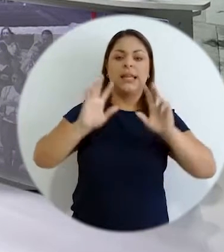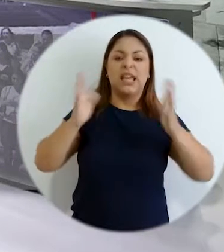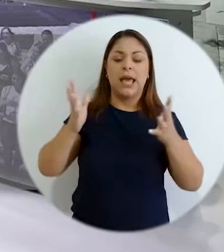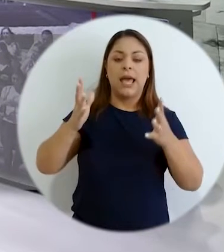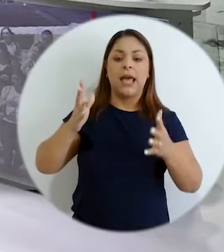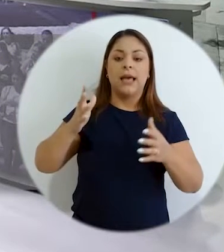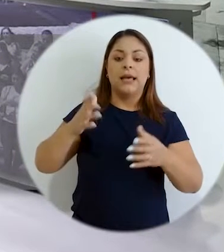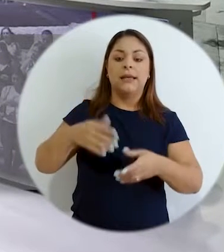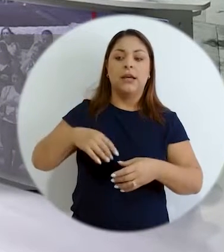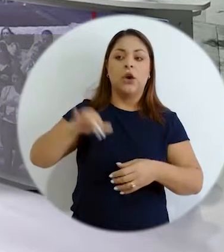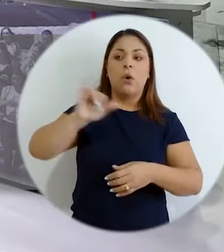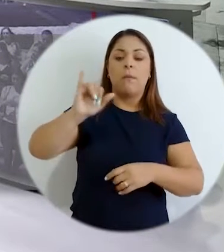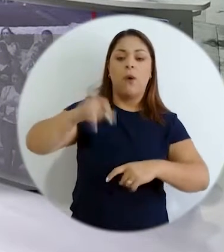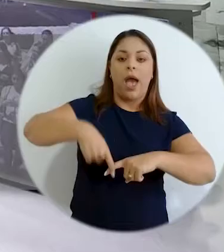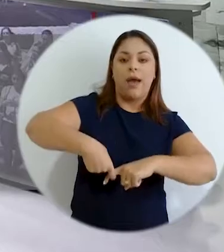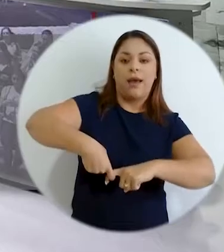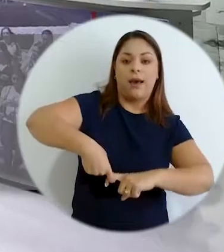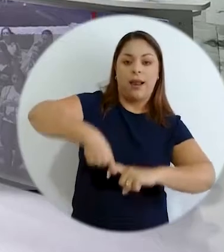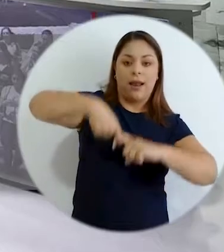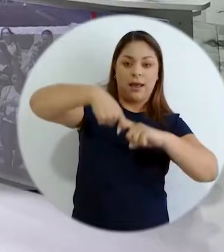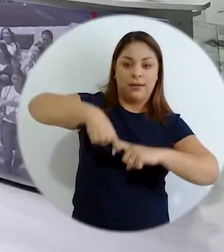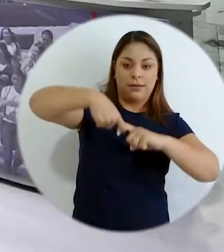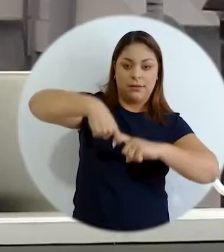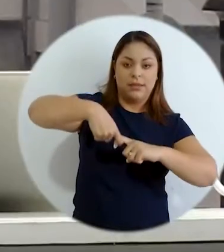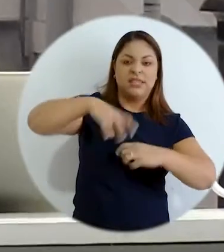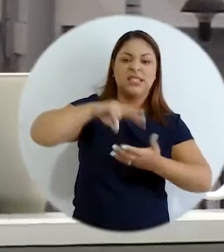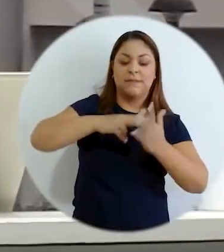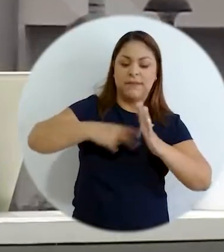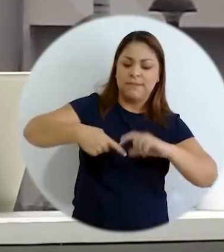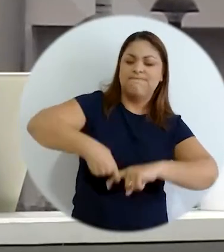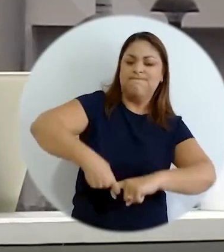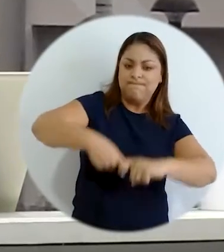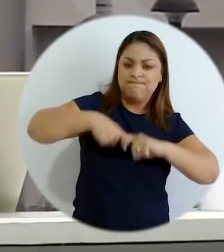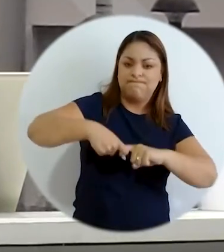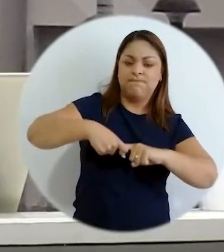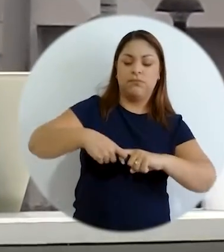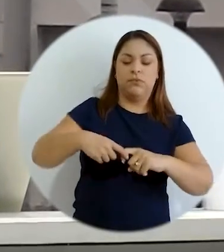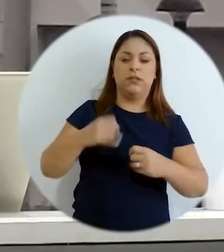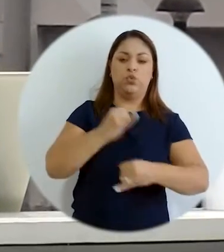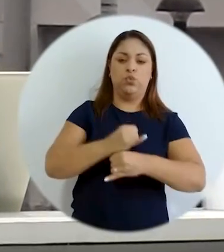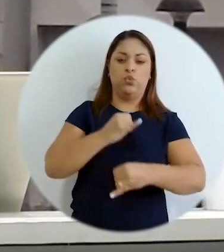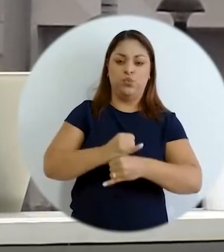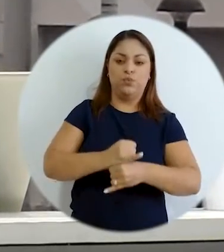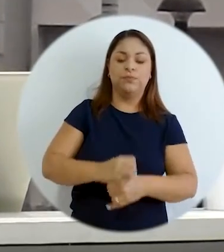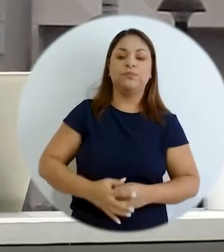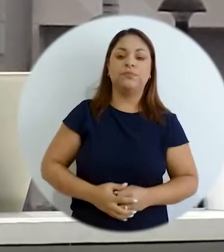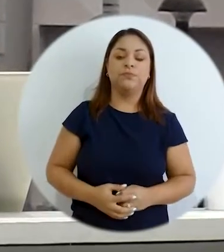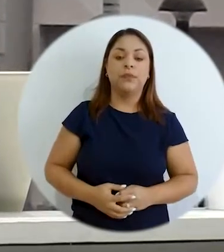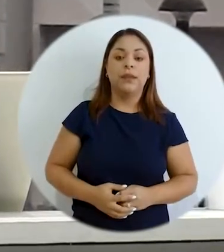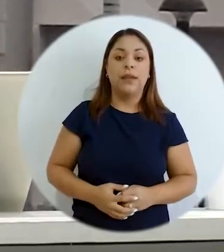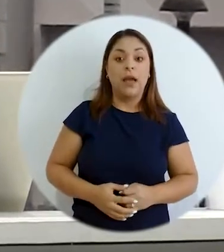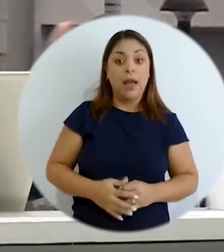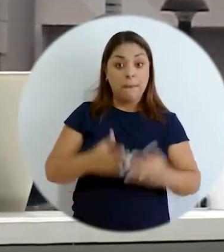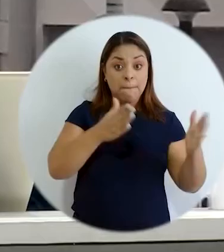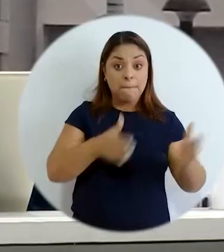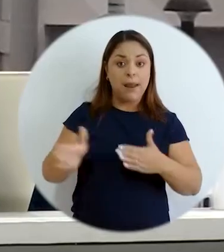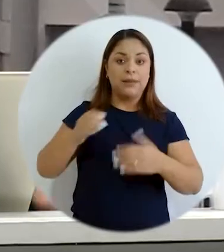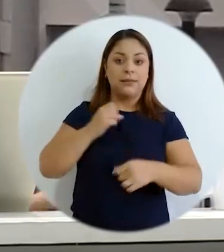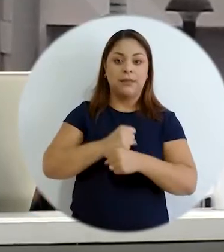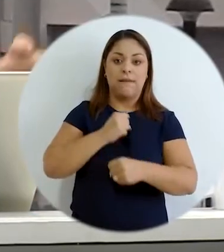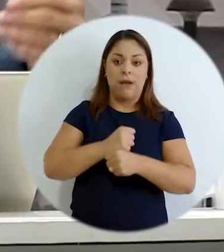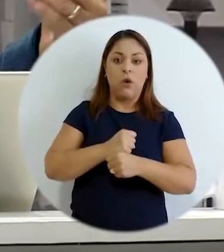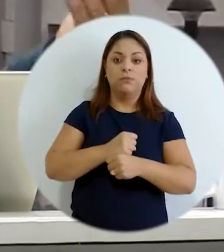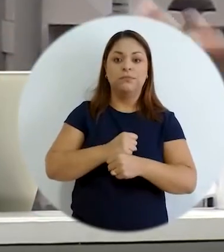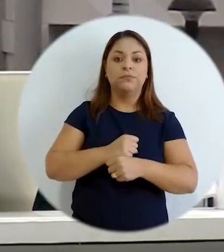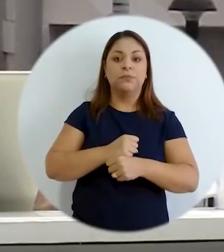tener un anclaje ¿y eso qué significa? bueno que tenemos que afianzarnos institucionalmente dentro de nuestros planes de